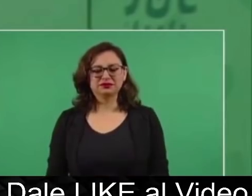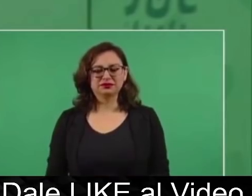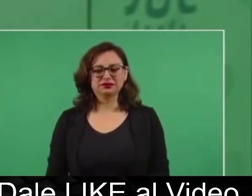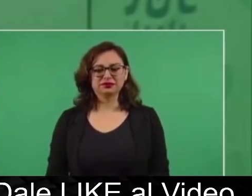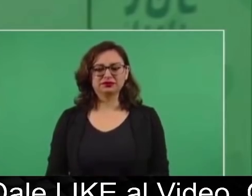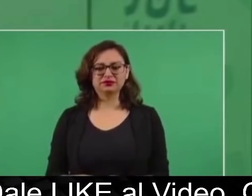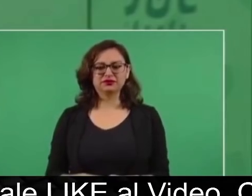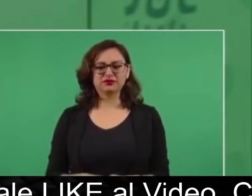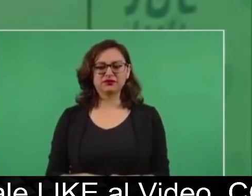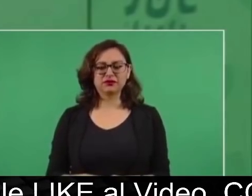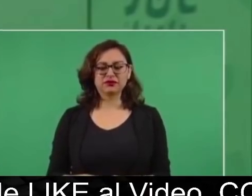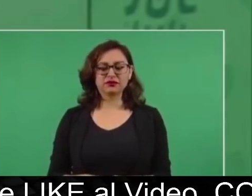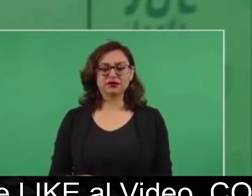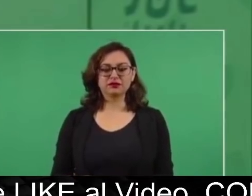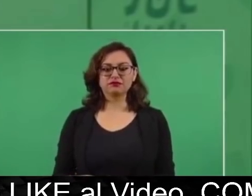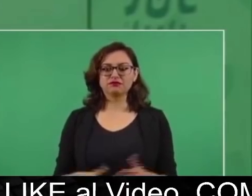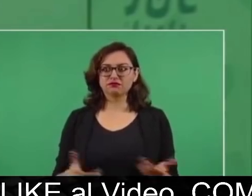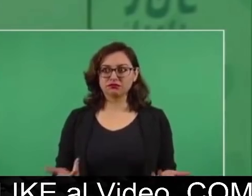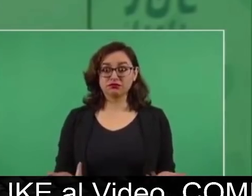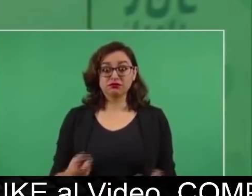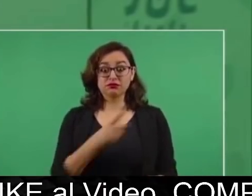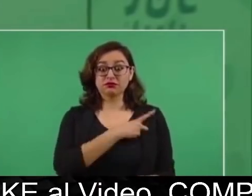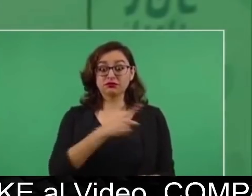¿Por qué no actúa con